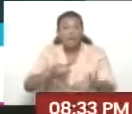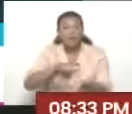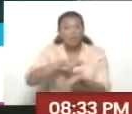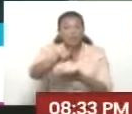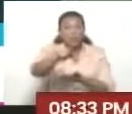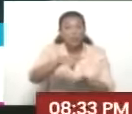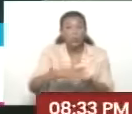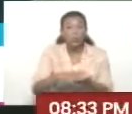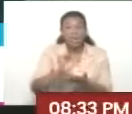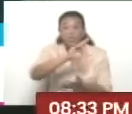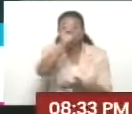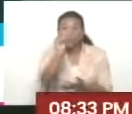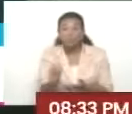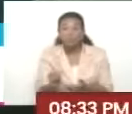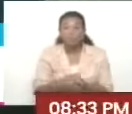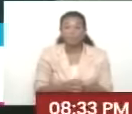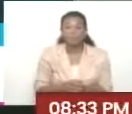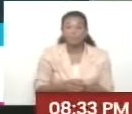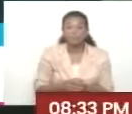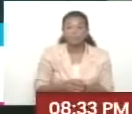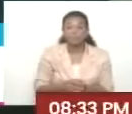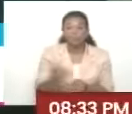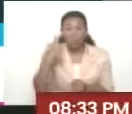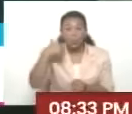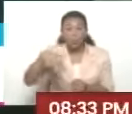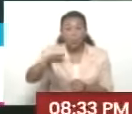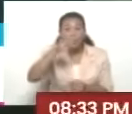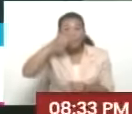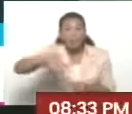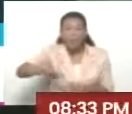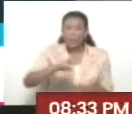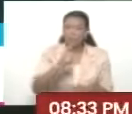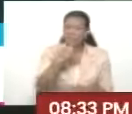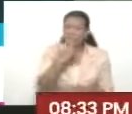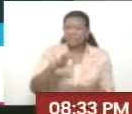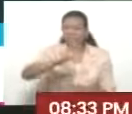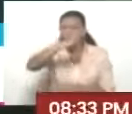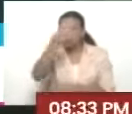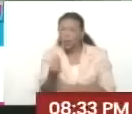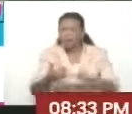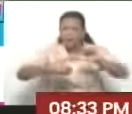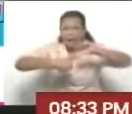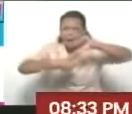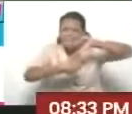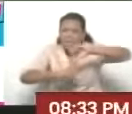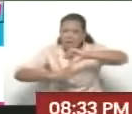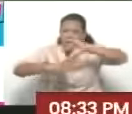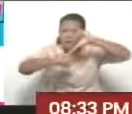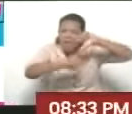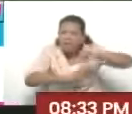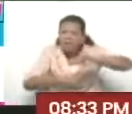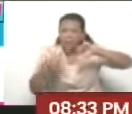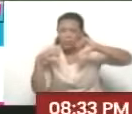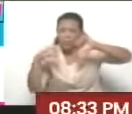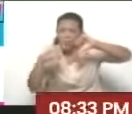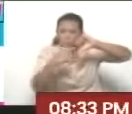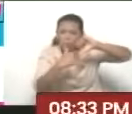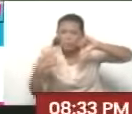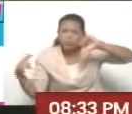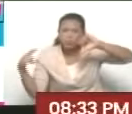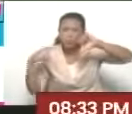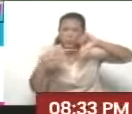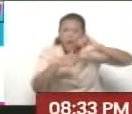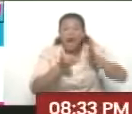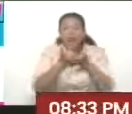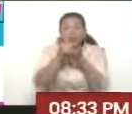al pueblo de Surinam, al pueblo de Haití, a los pueblos que sufrían en Centroamérica. Ese avión llevaba permanentemente